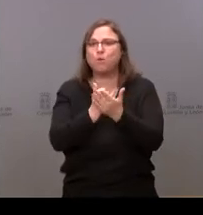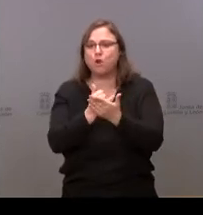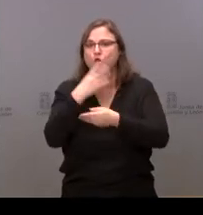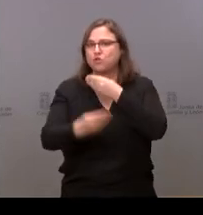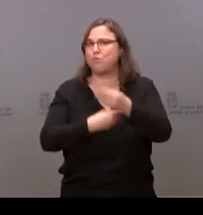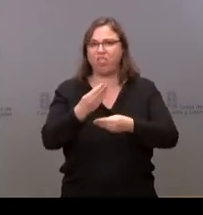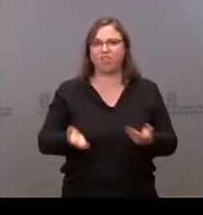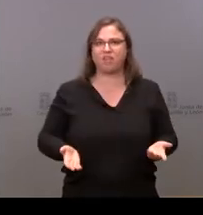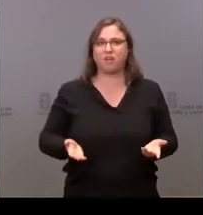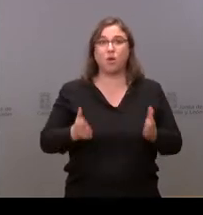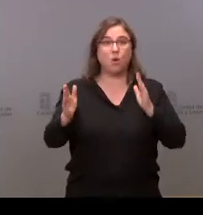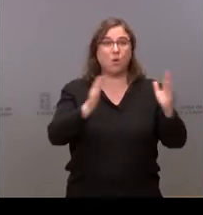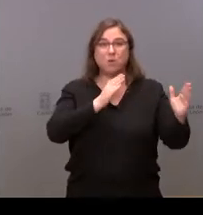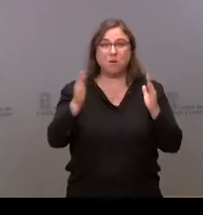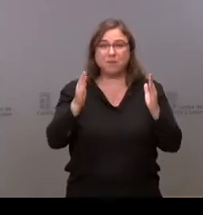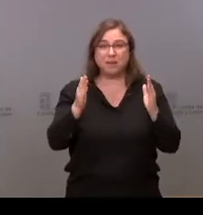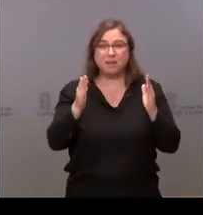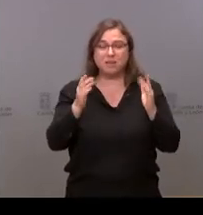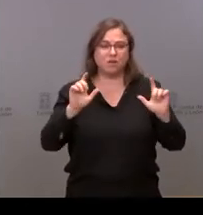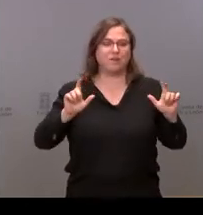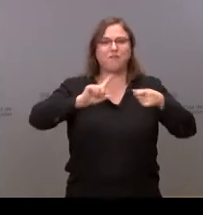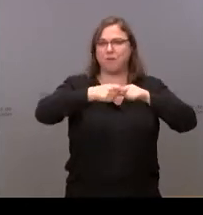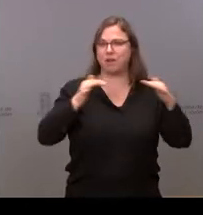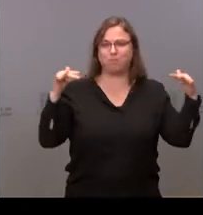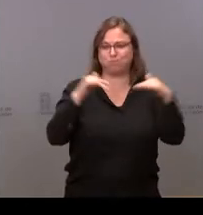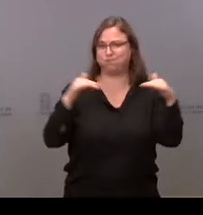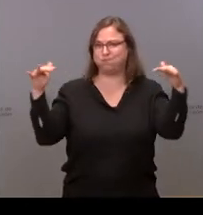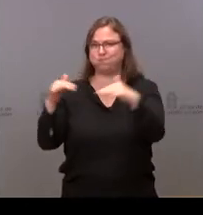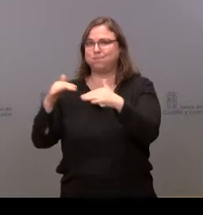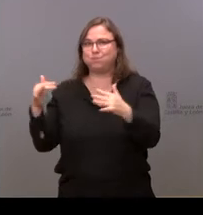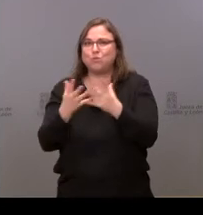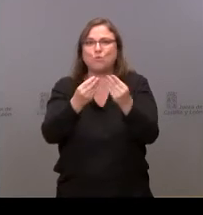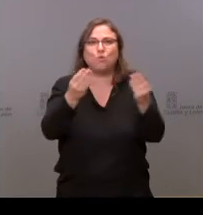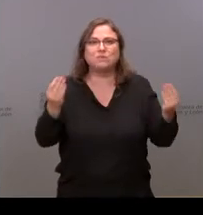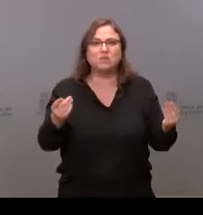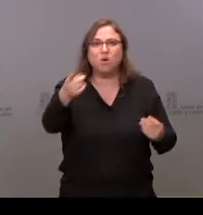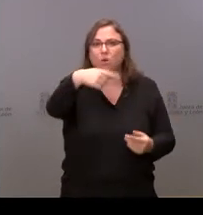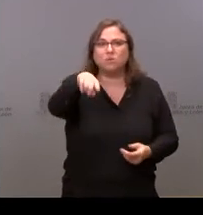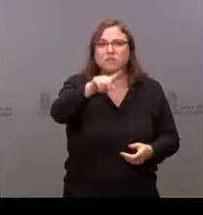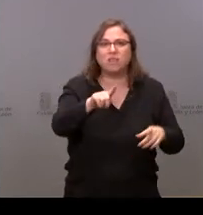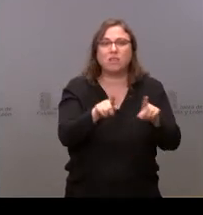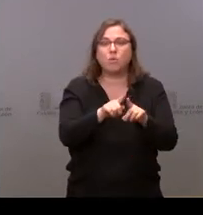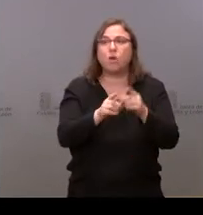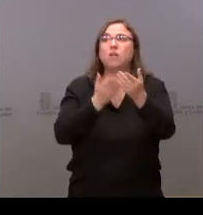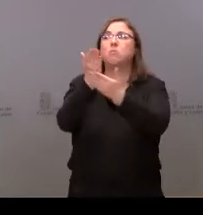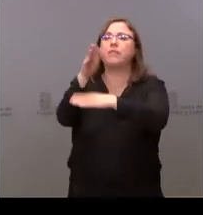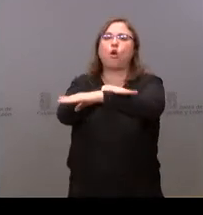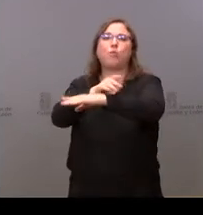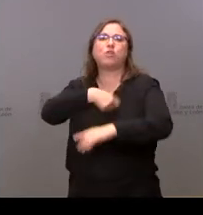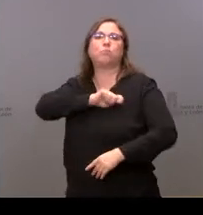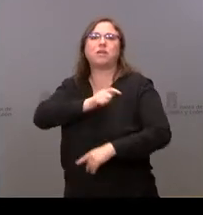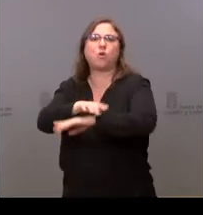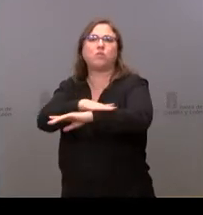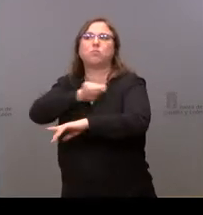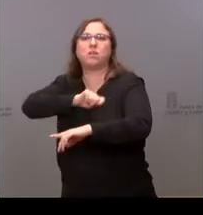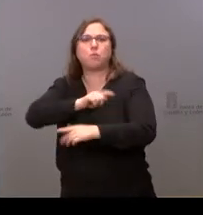en un momento en el que va a haber muchísimas reuniones familiares y ustedes siguen apelando al gobierno nacional pero ustedes ¿qué van a